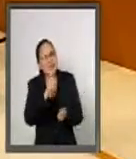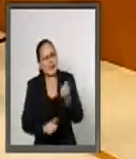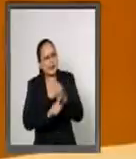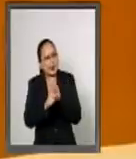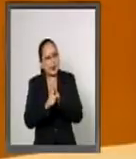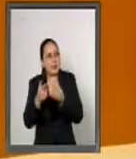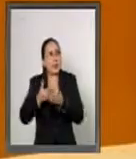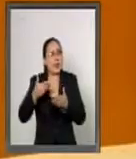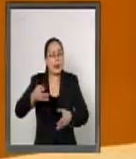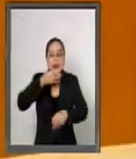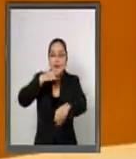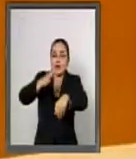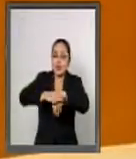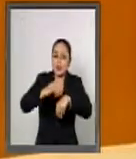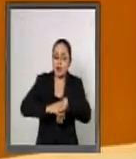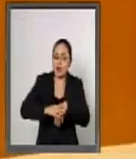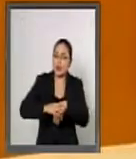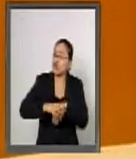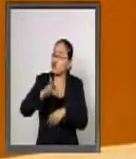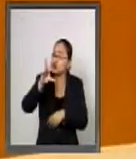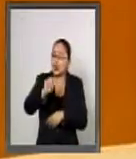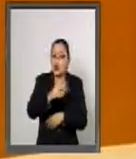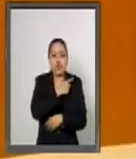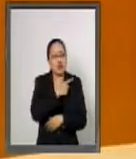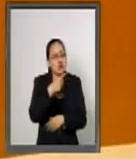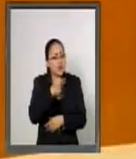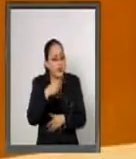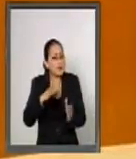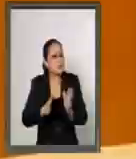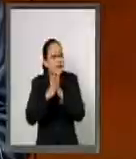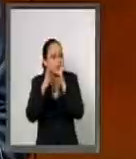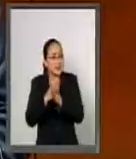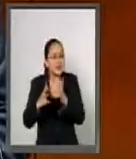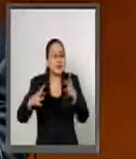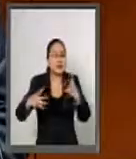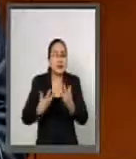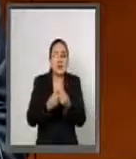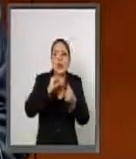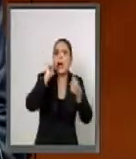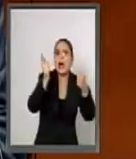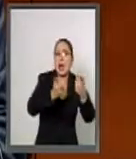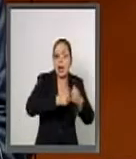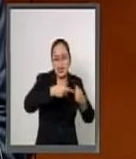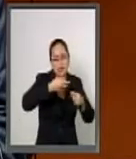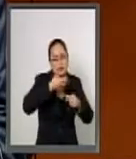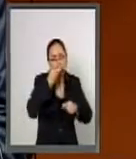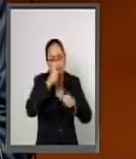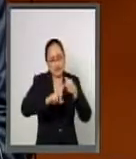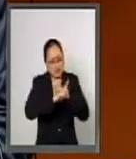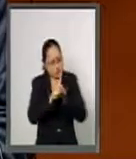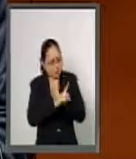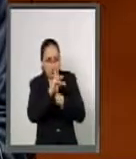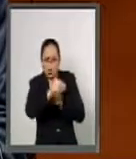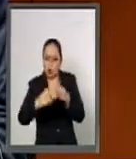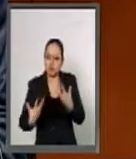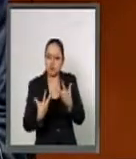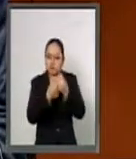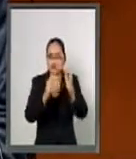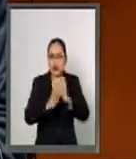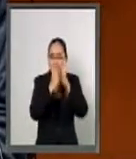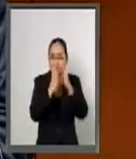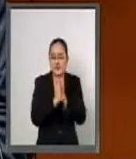llamado para no participar en alguna parte del ciclo de este agravio. Y ya sea